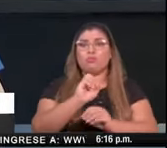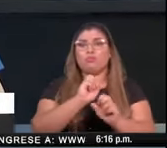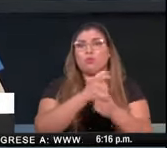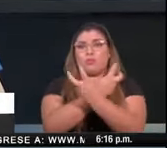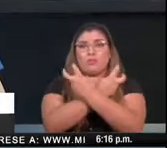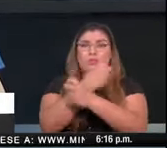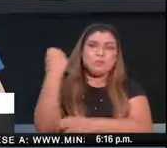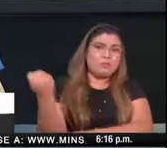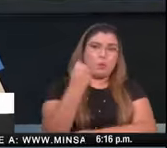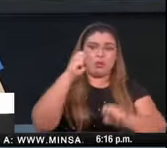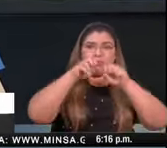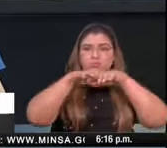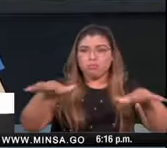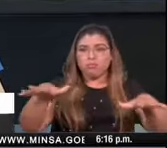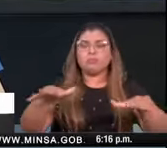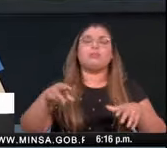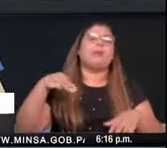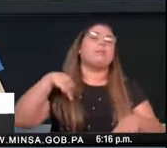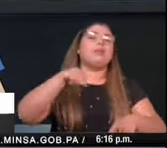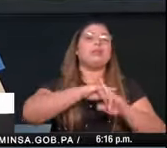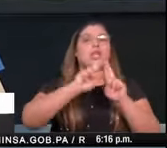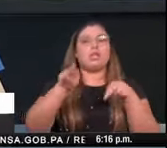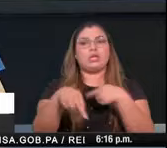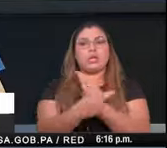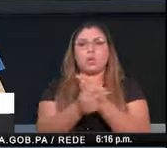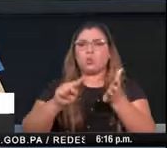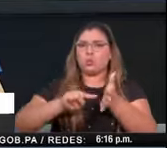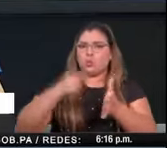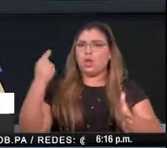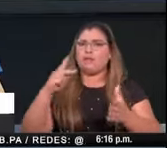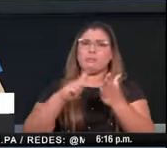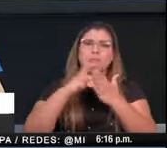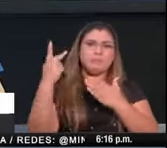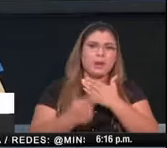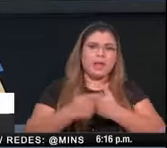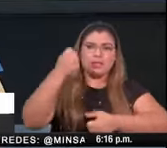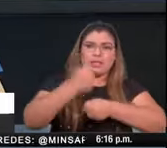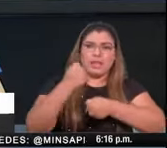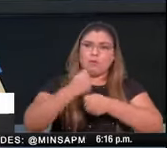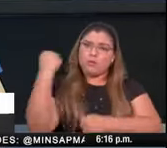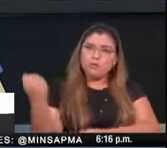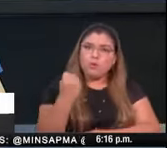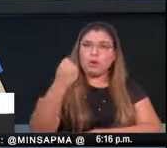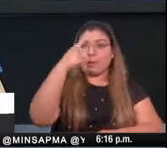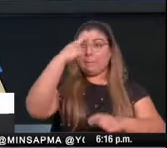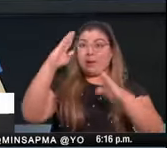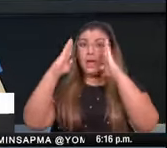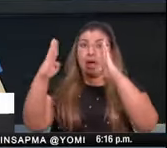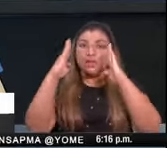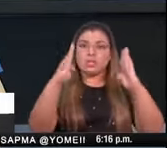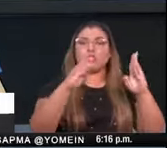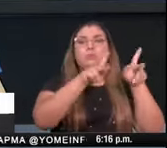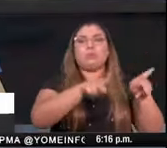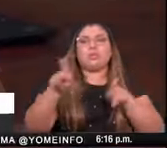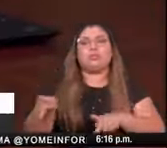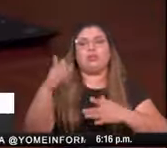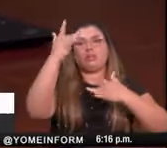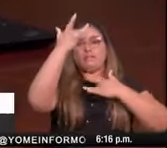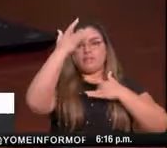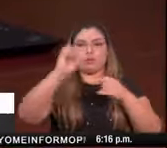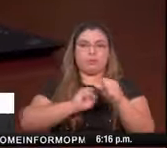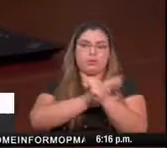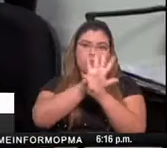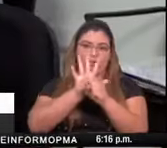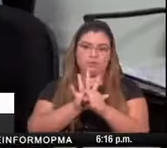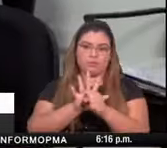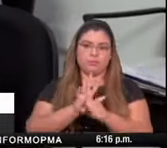acción para el tratamiento y la atención de todas las personas afectadas por el